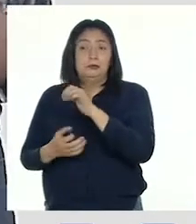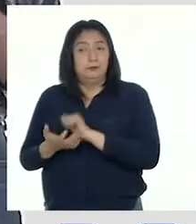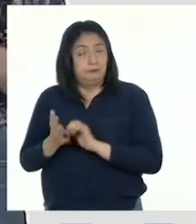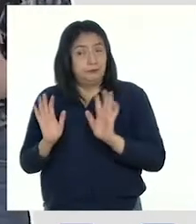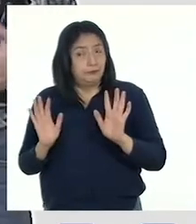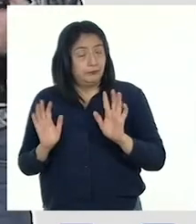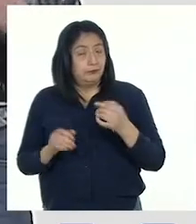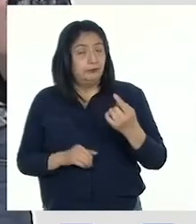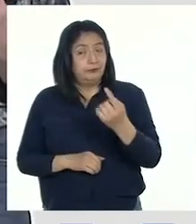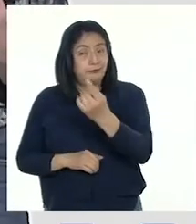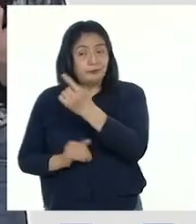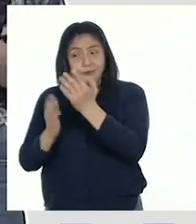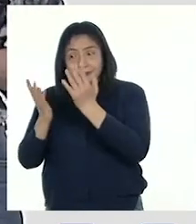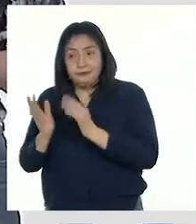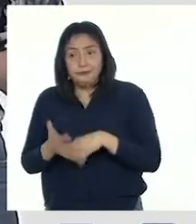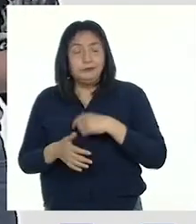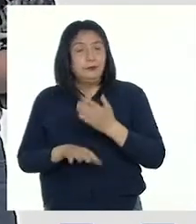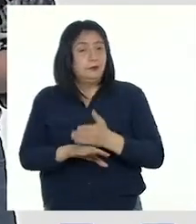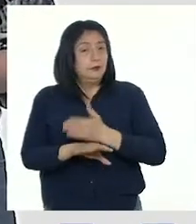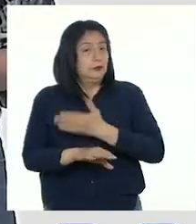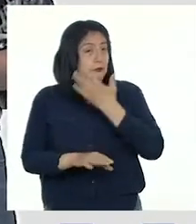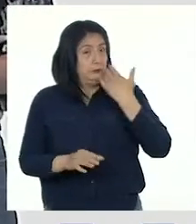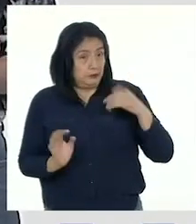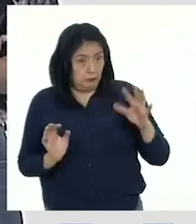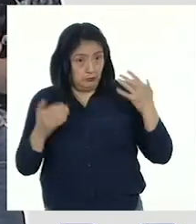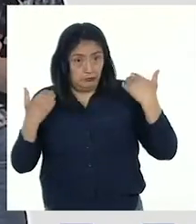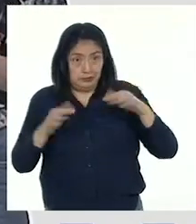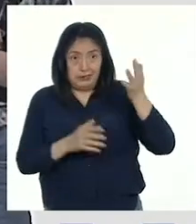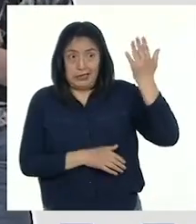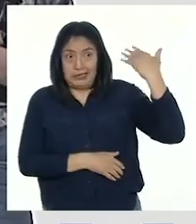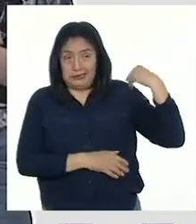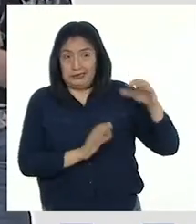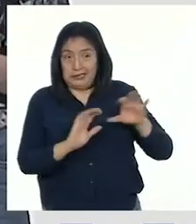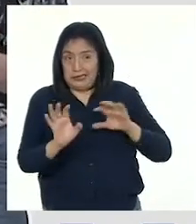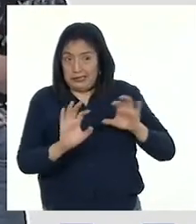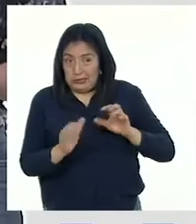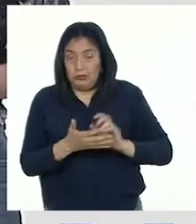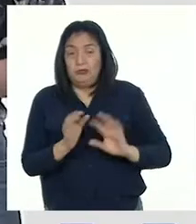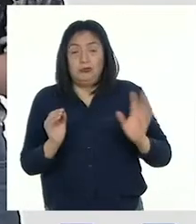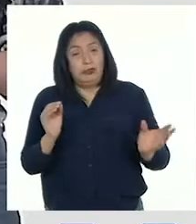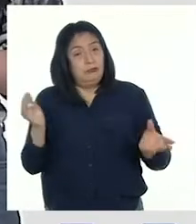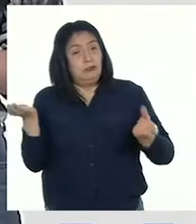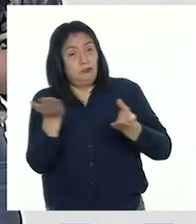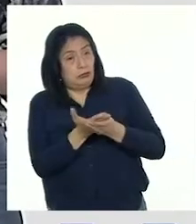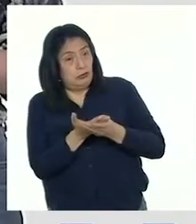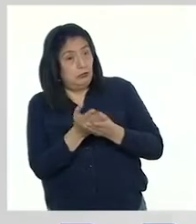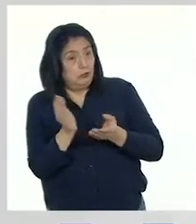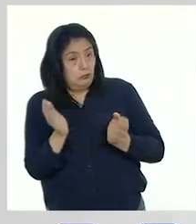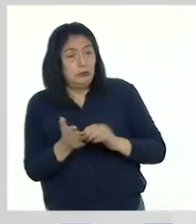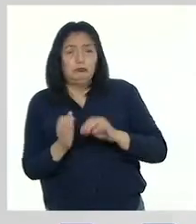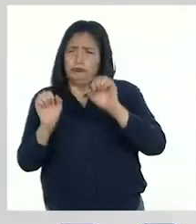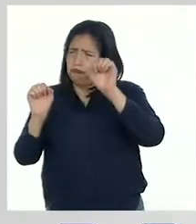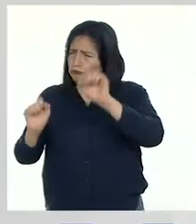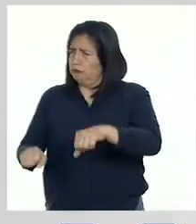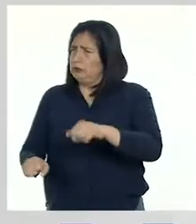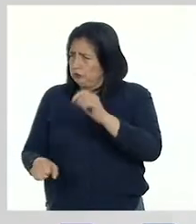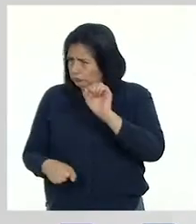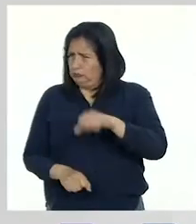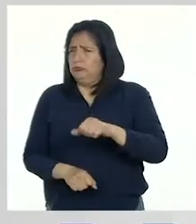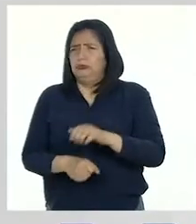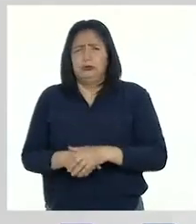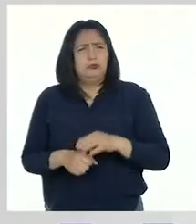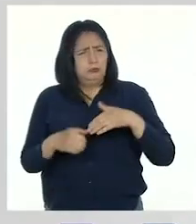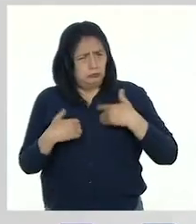Entonces, ¿cada estudiante puede mejorar los productos que ya ha trabajado e incluirlos en su portafolio? Por supuesto,